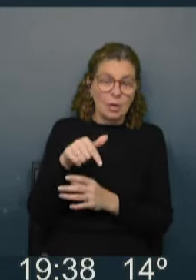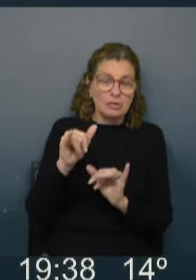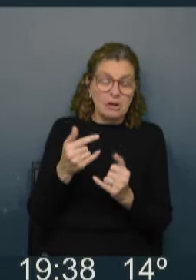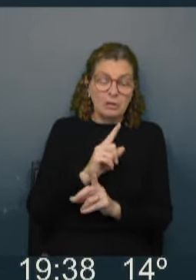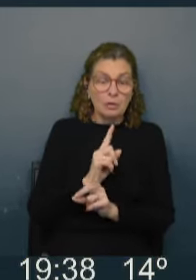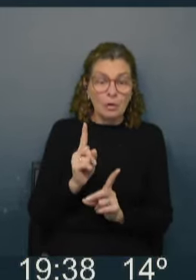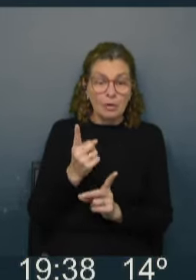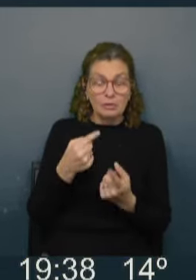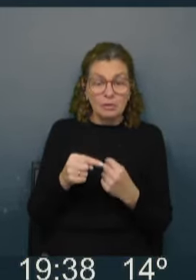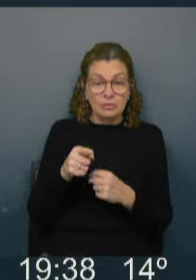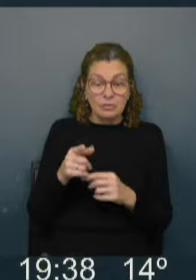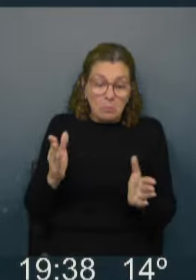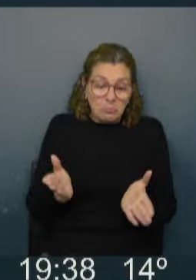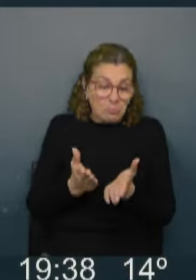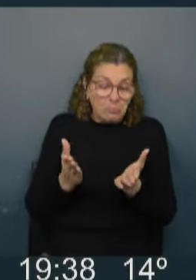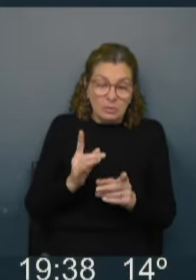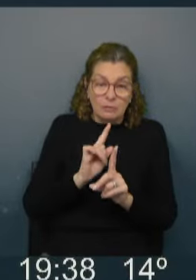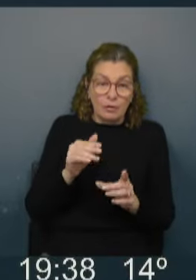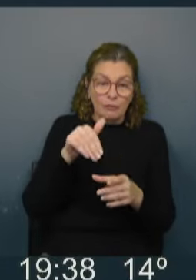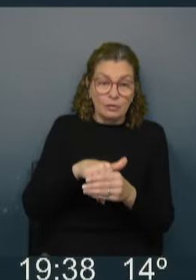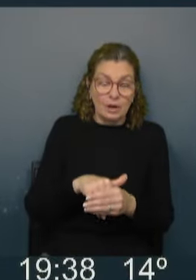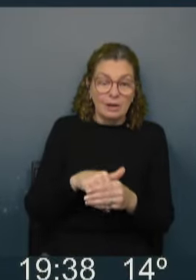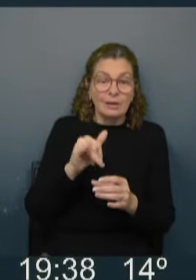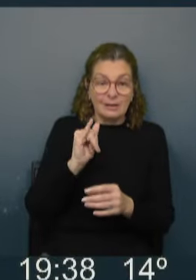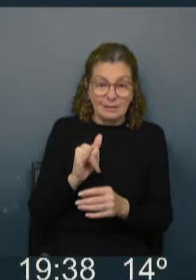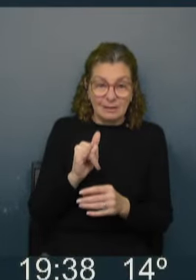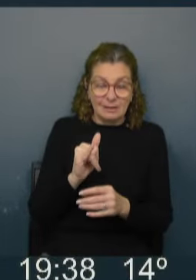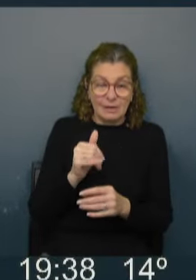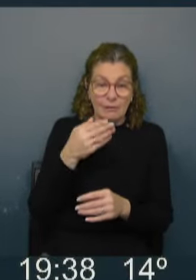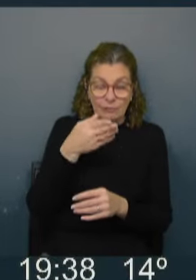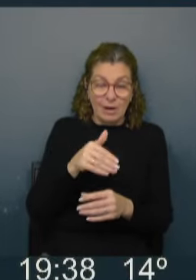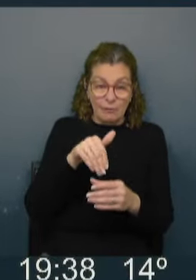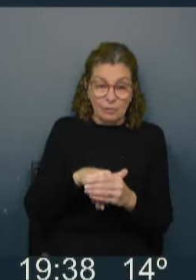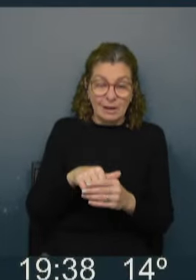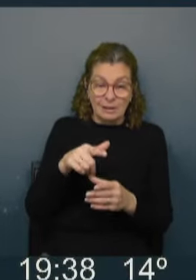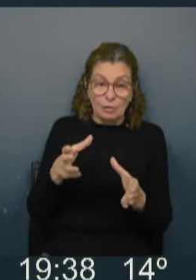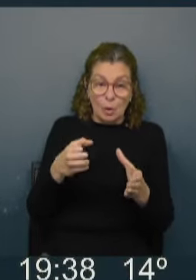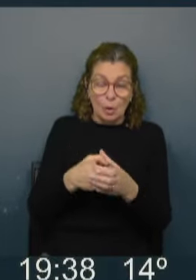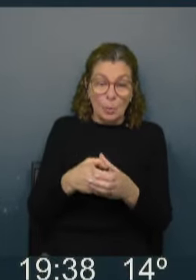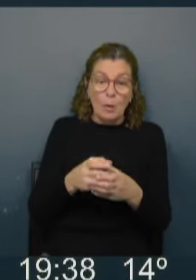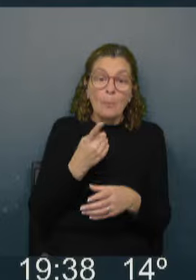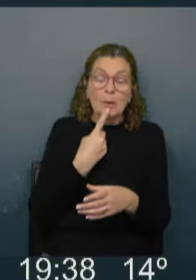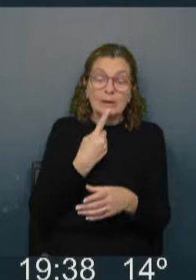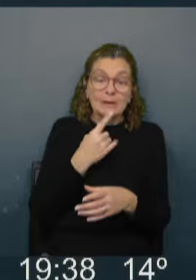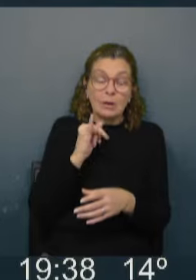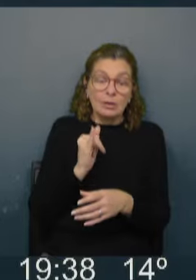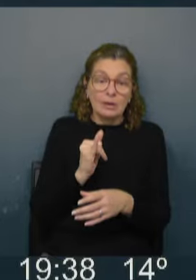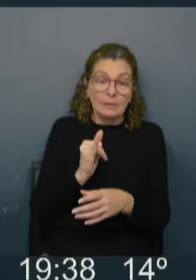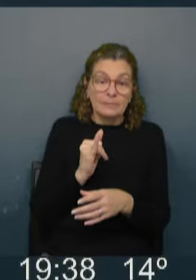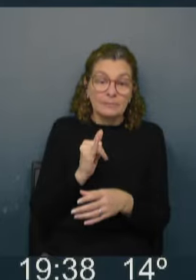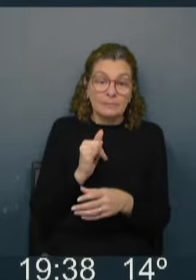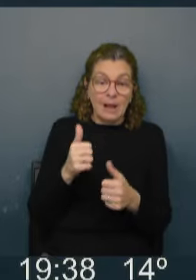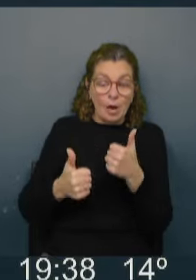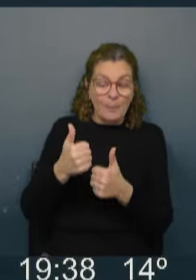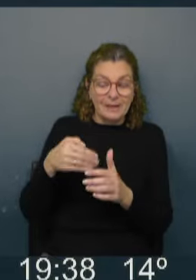es, entonces tampoco eso motiva a ir a votar. Lo que sí motiva a ir a votar en estos partidos, o motivaría en todo caso, son la